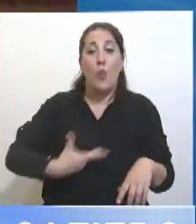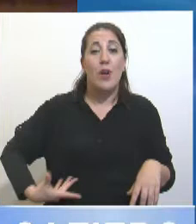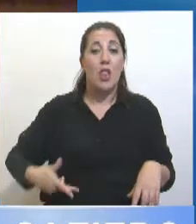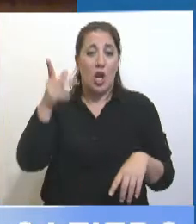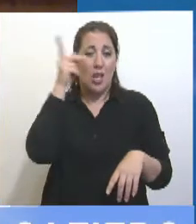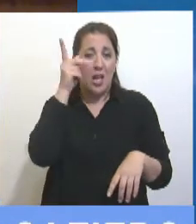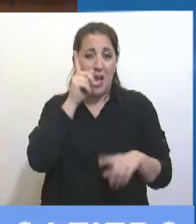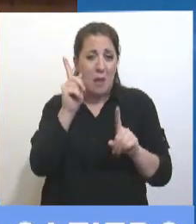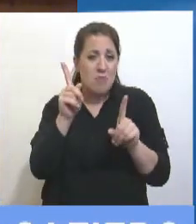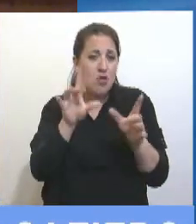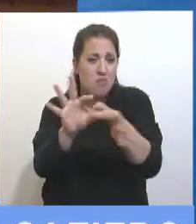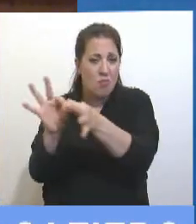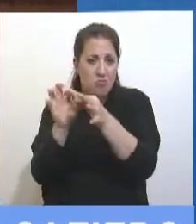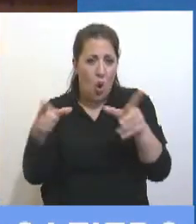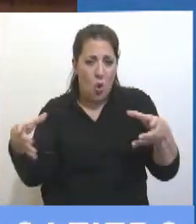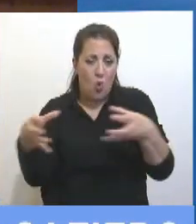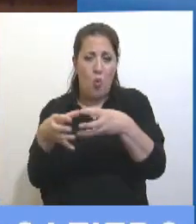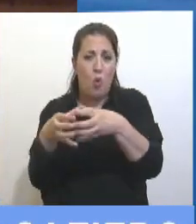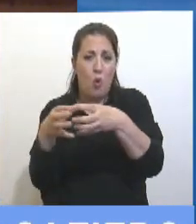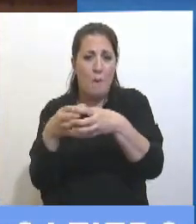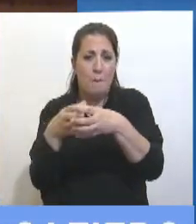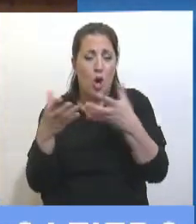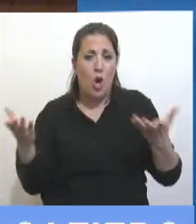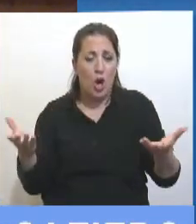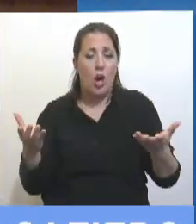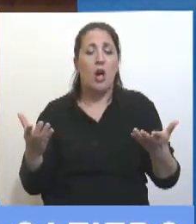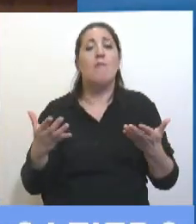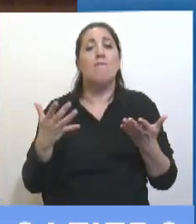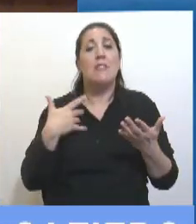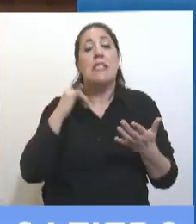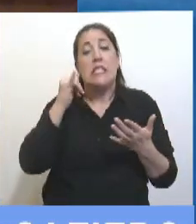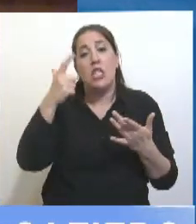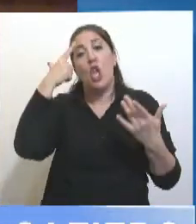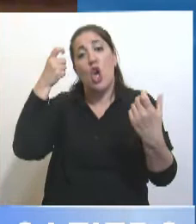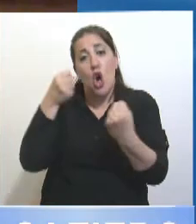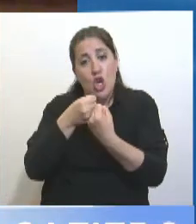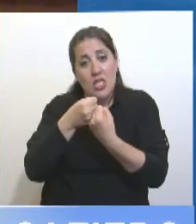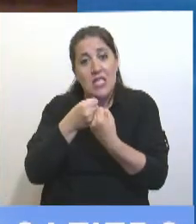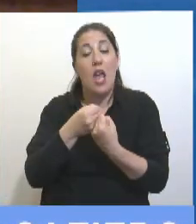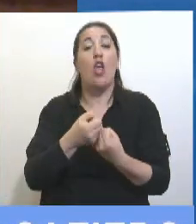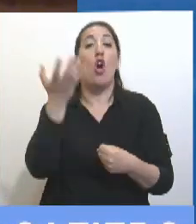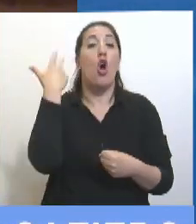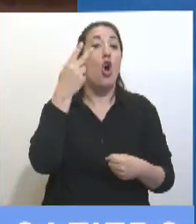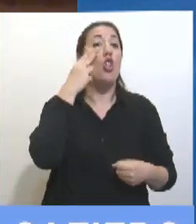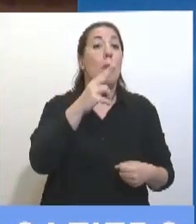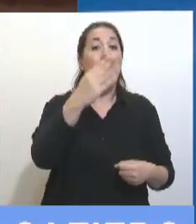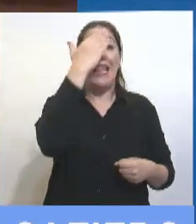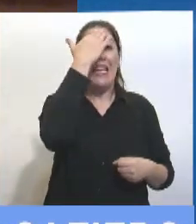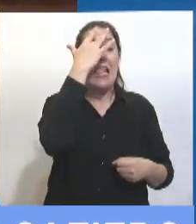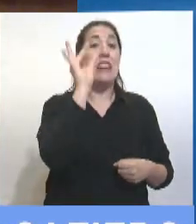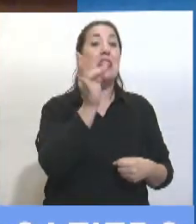y sus aliados. Entonces, es cierto, coincido con él, que en el 2015 de diciembre,